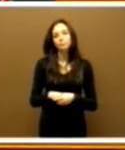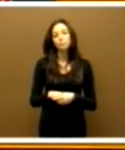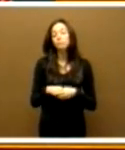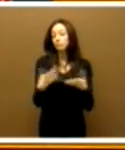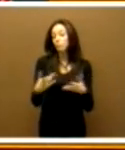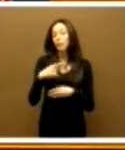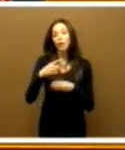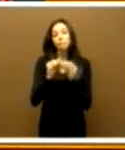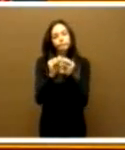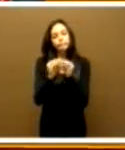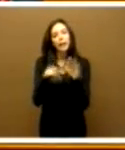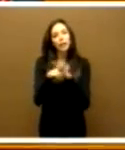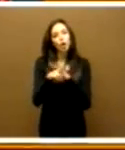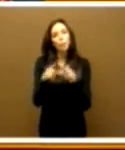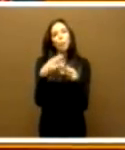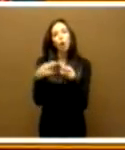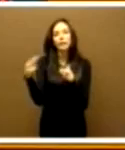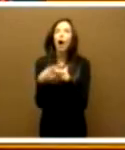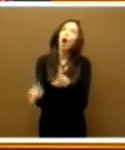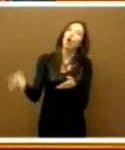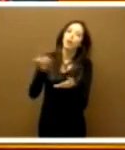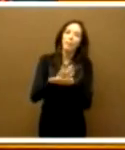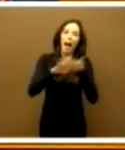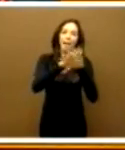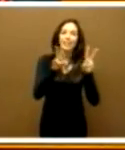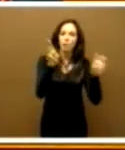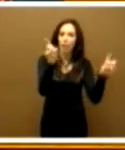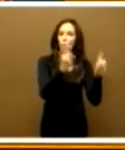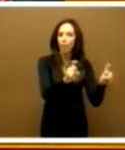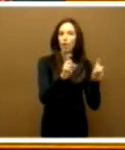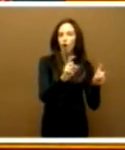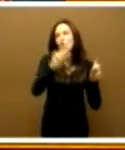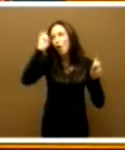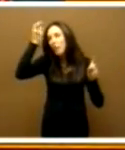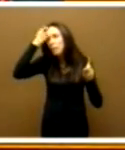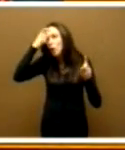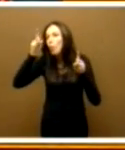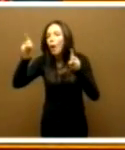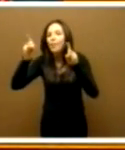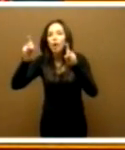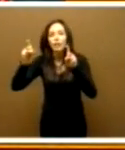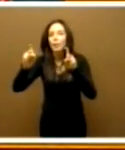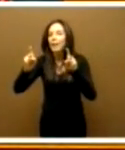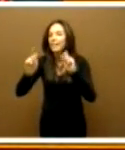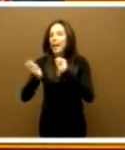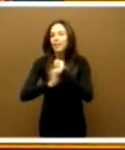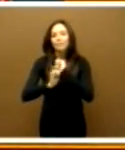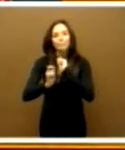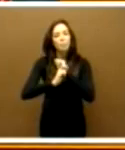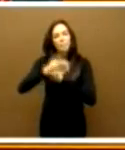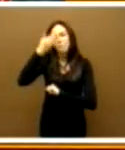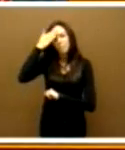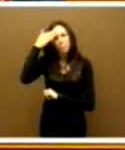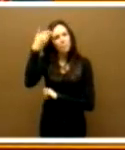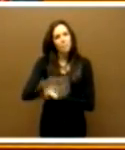desarrollar políticas –otra vez volvemos a la educación–, concepto clave en el tema de la